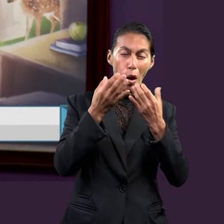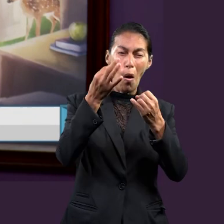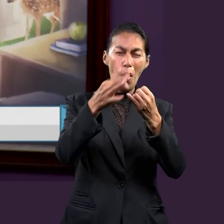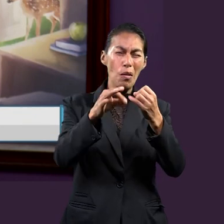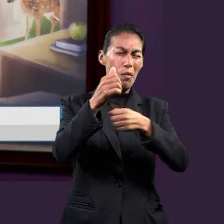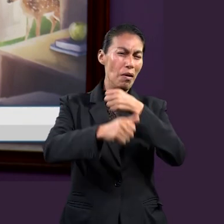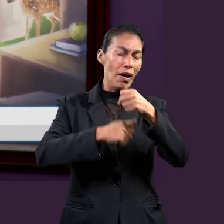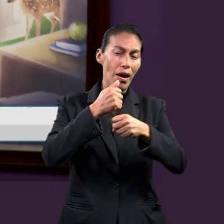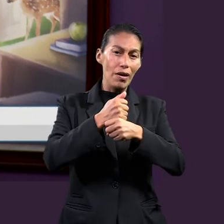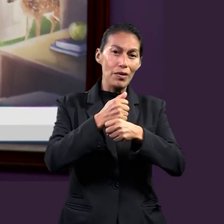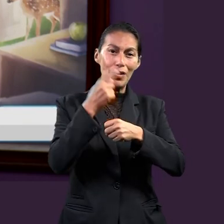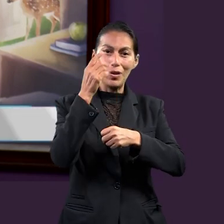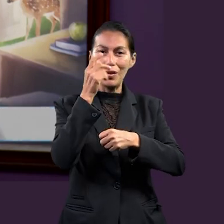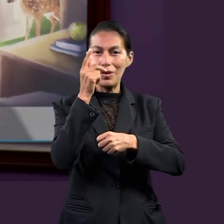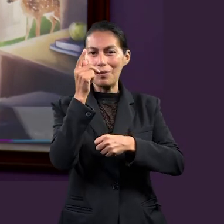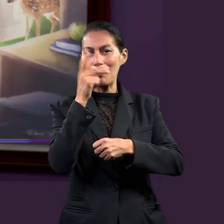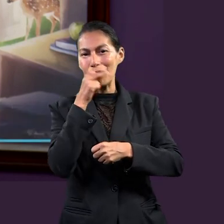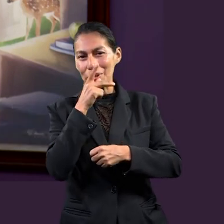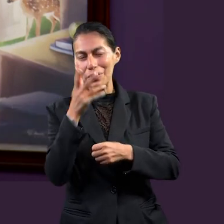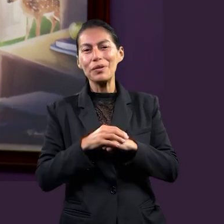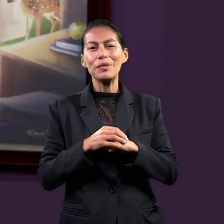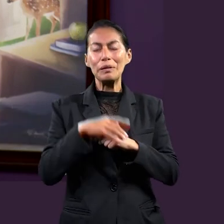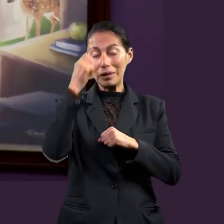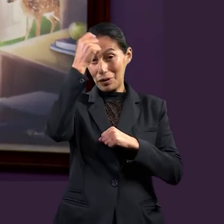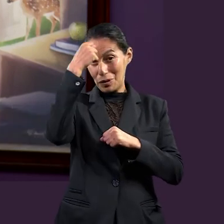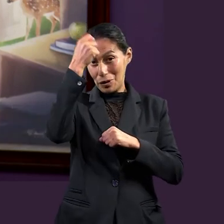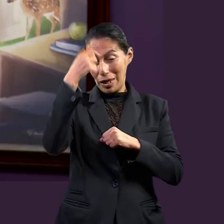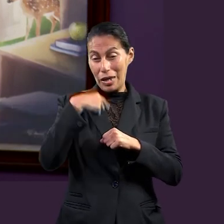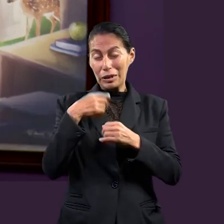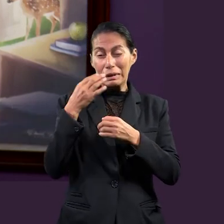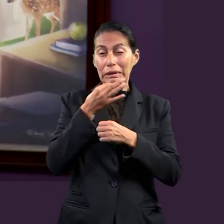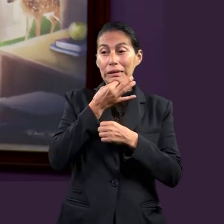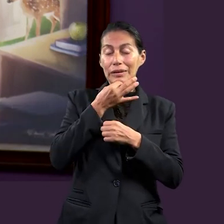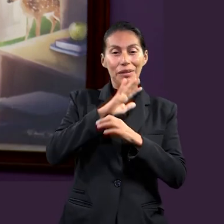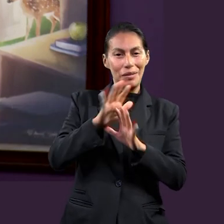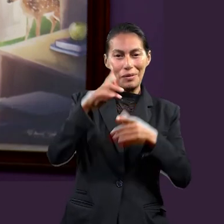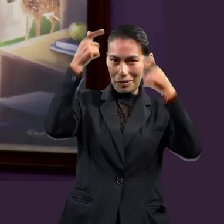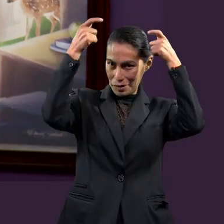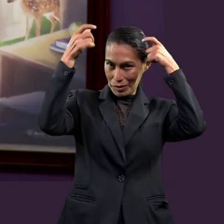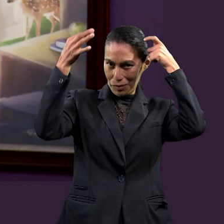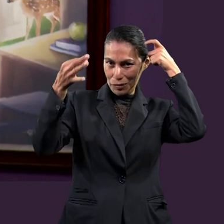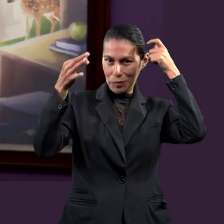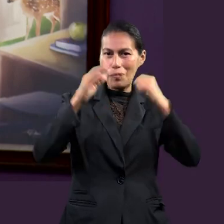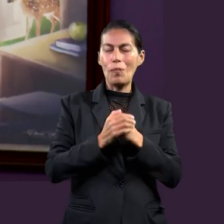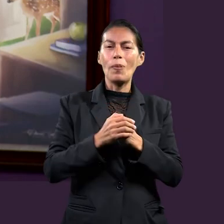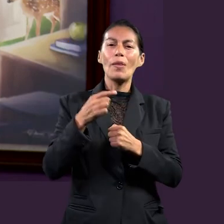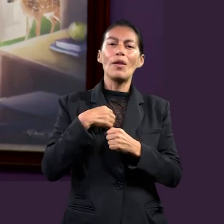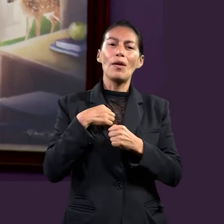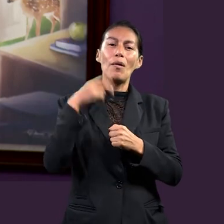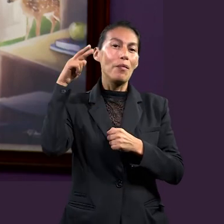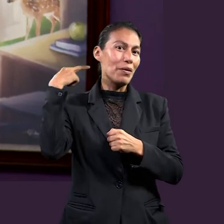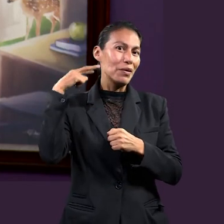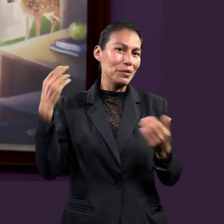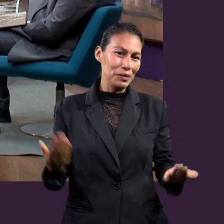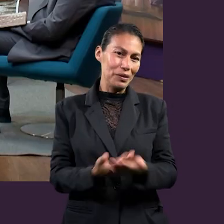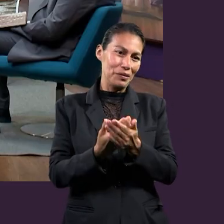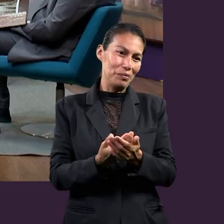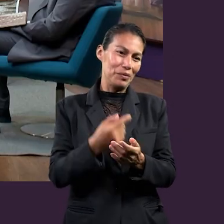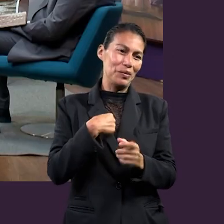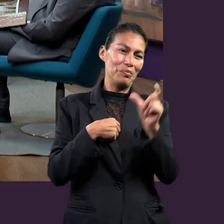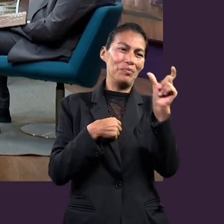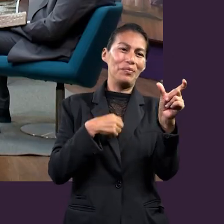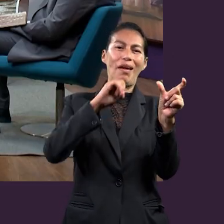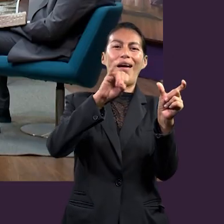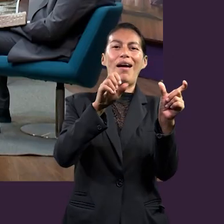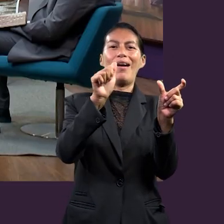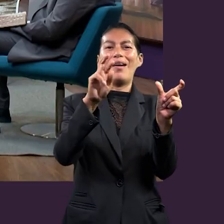cuarto año de teología. Ya voy a graduar. Y yo soy del puerto de Veracruz. En una terminología especial, pues...